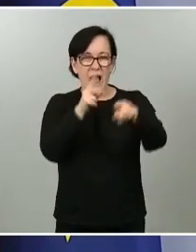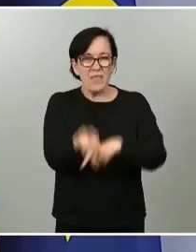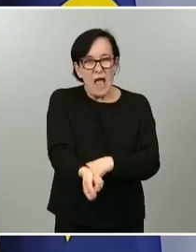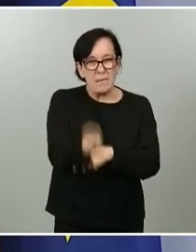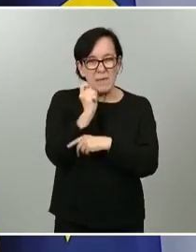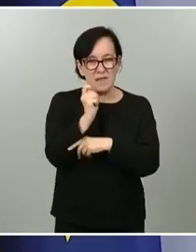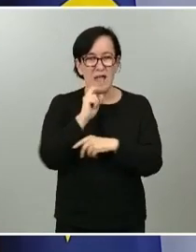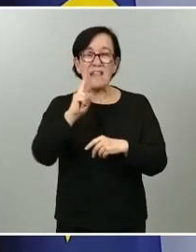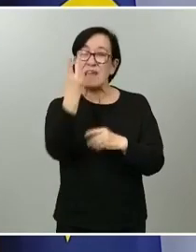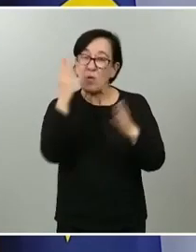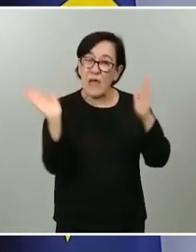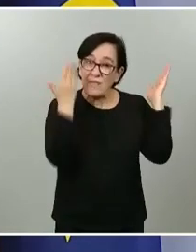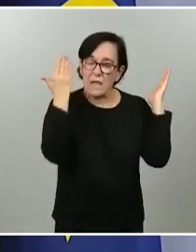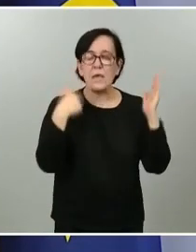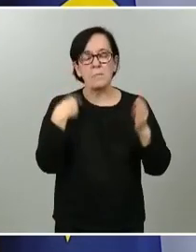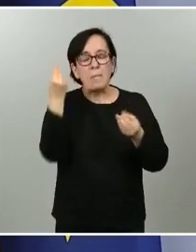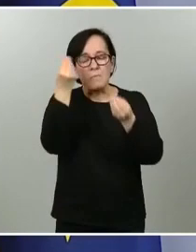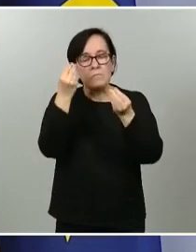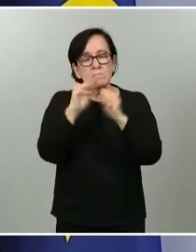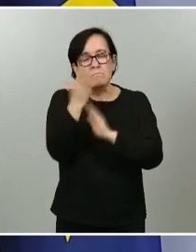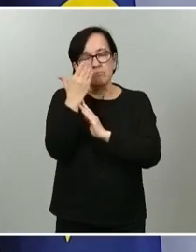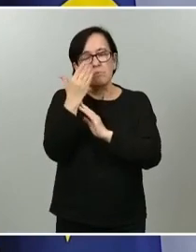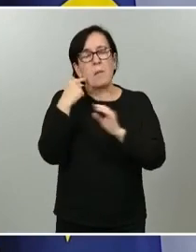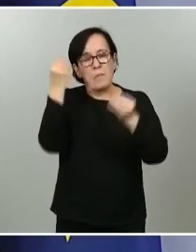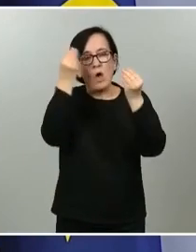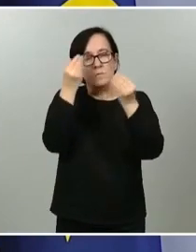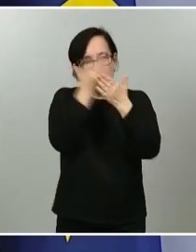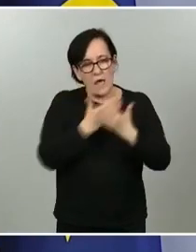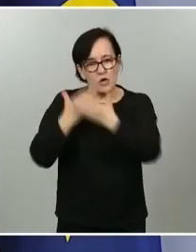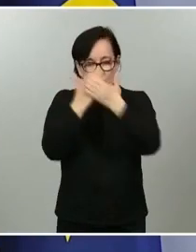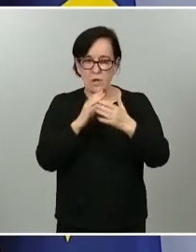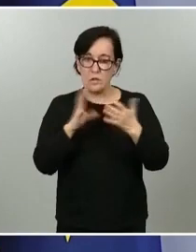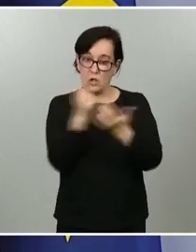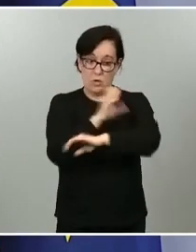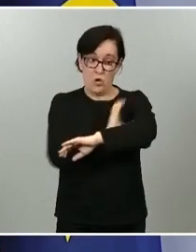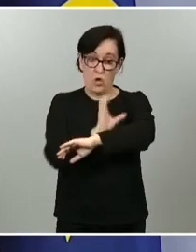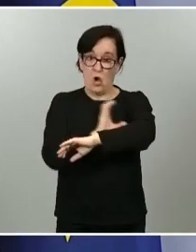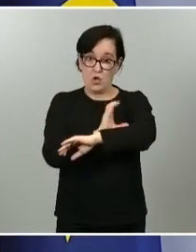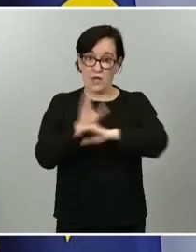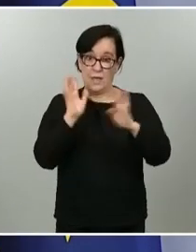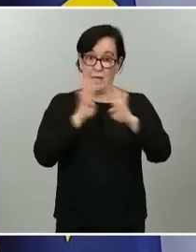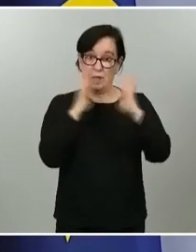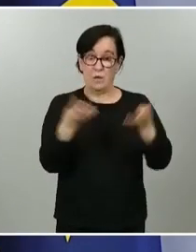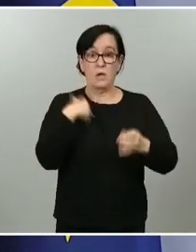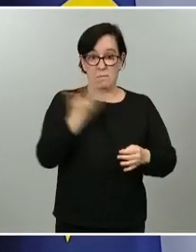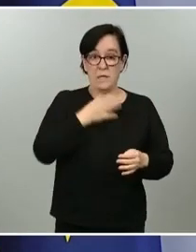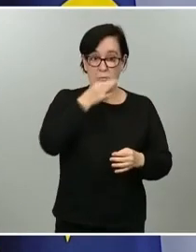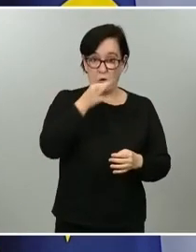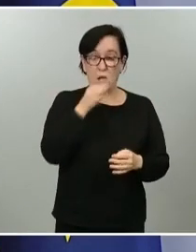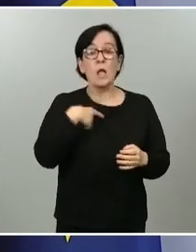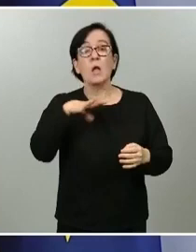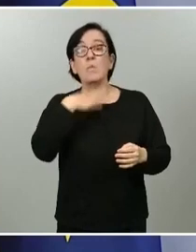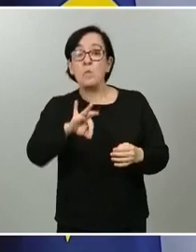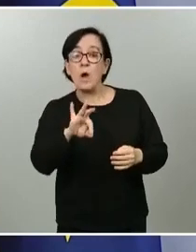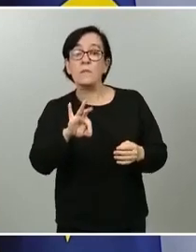segunda fase. Vamos a estudiar este tema con todos los consejeros mañana por la tarde y veremos si procede o no a adoptar alguna medida de